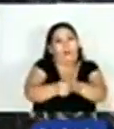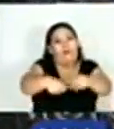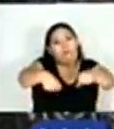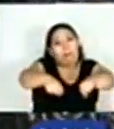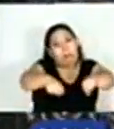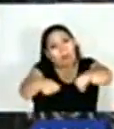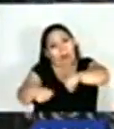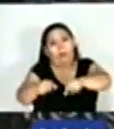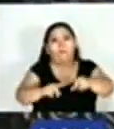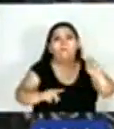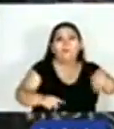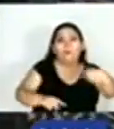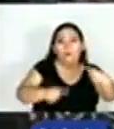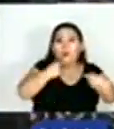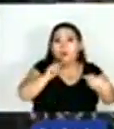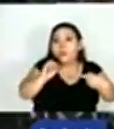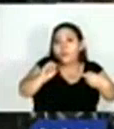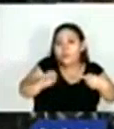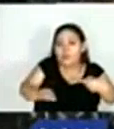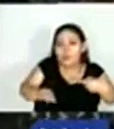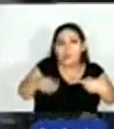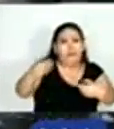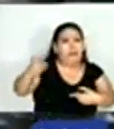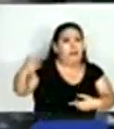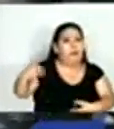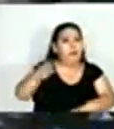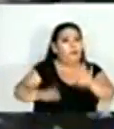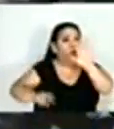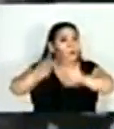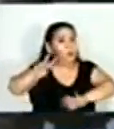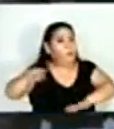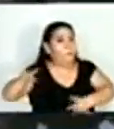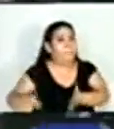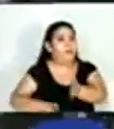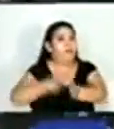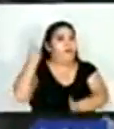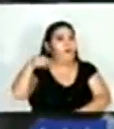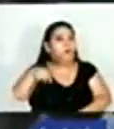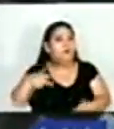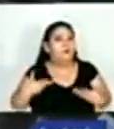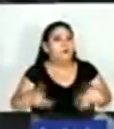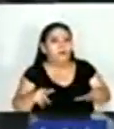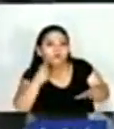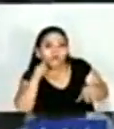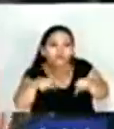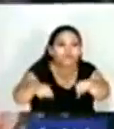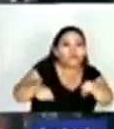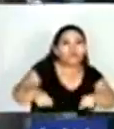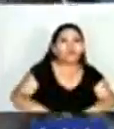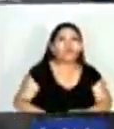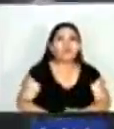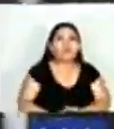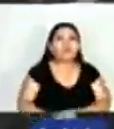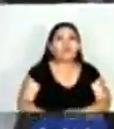percance, el primero que asegura ha tenido en 12 años, debido a las medidas que implementa al salir a la calle.